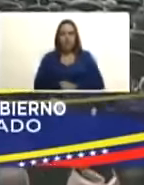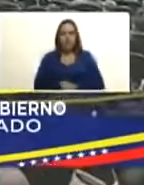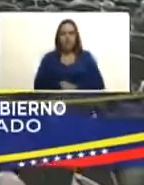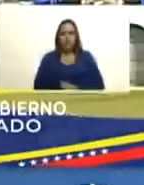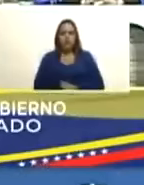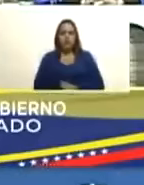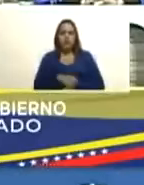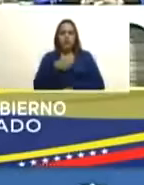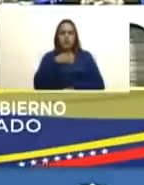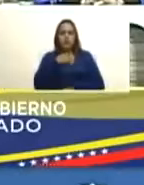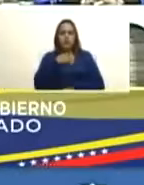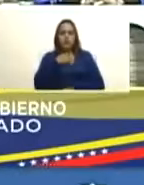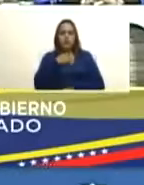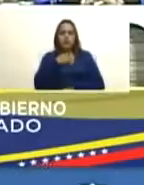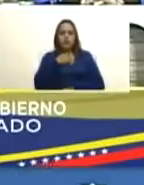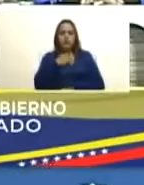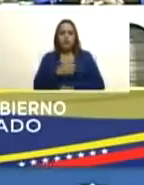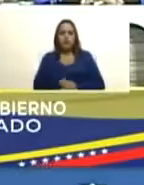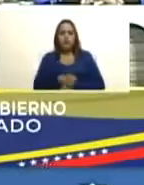es muy bueno tienen que verlo